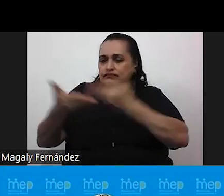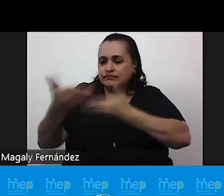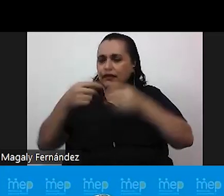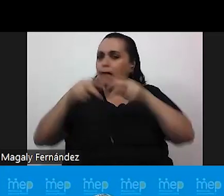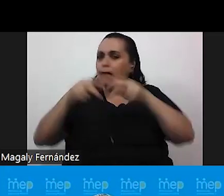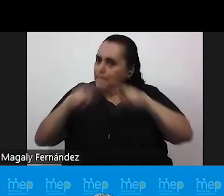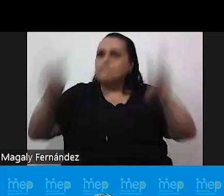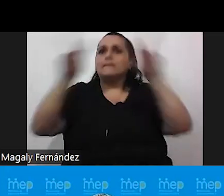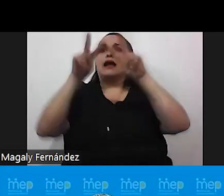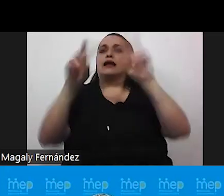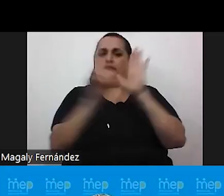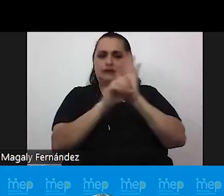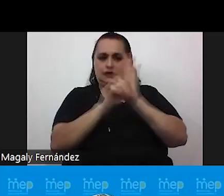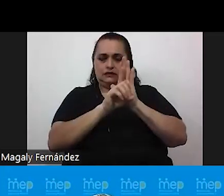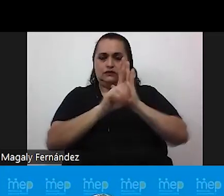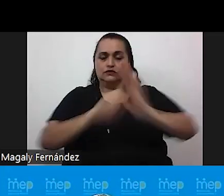sus derechos siguiendo